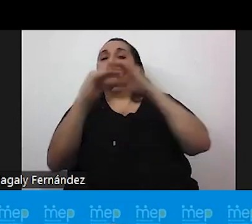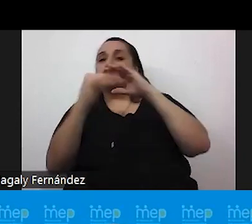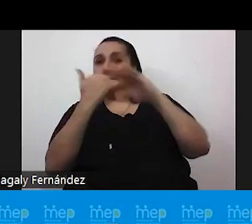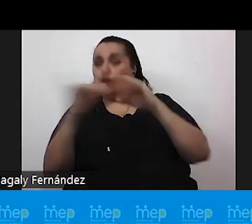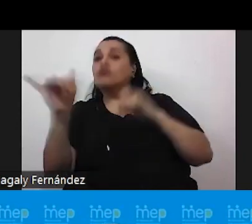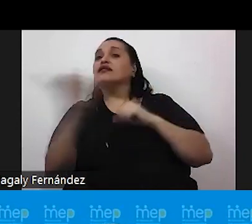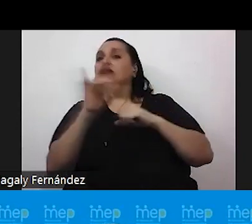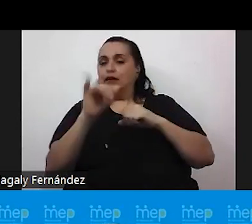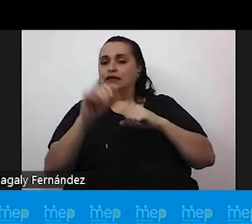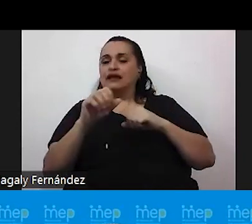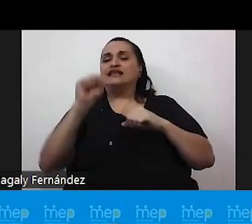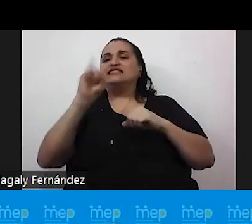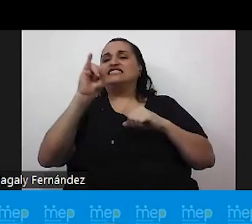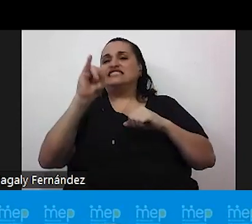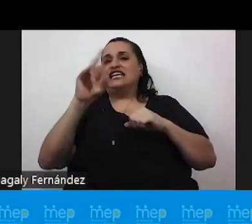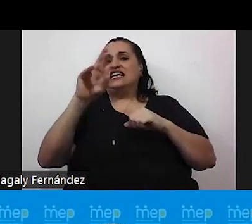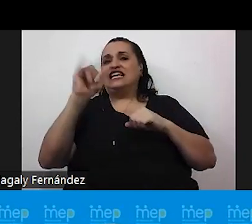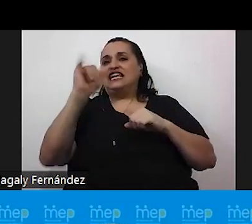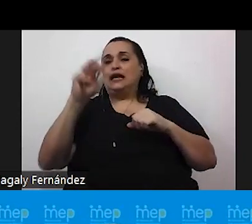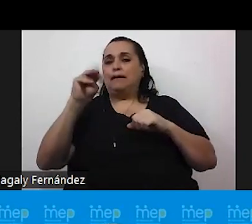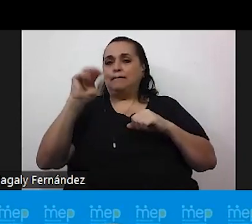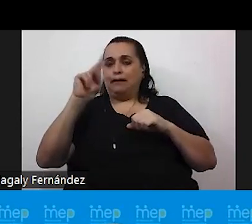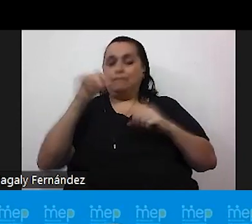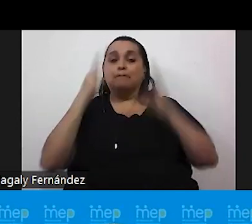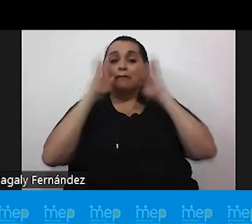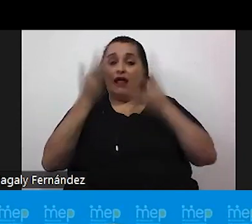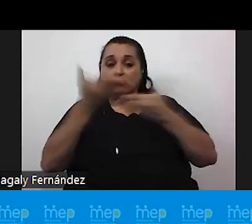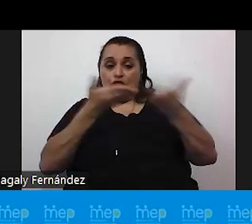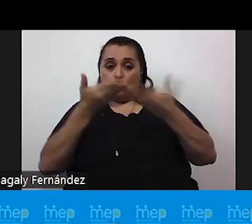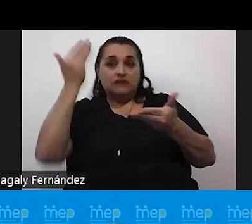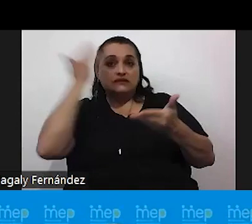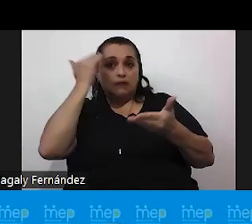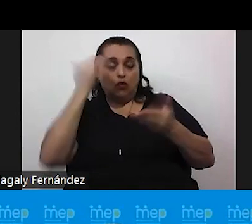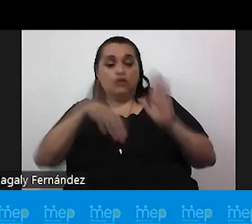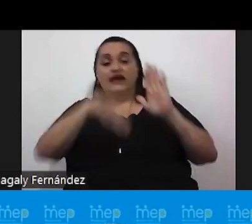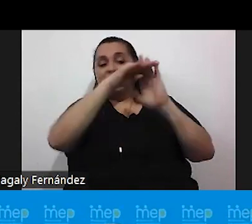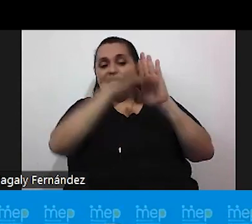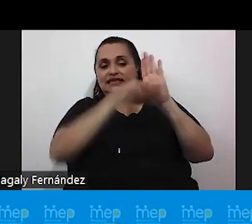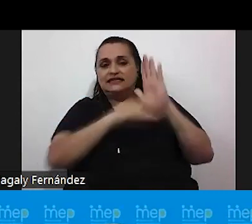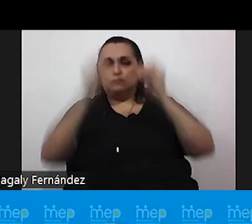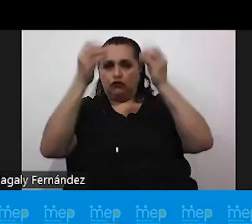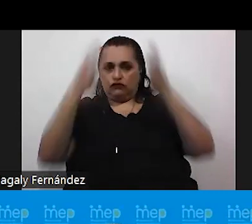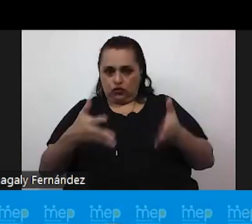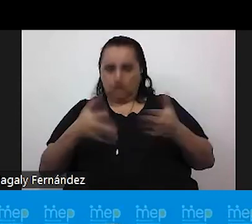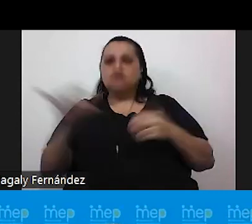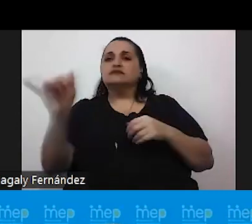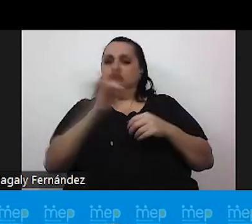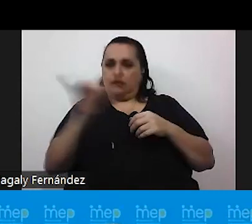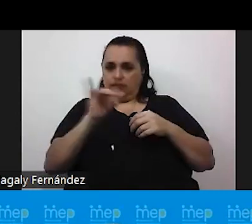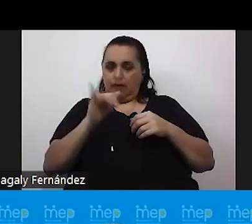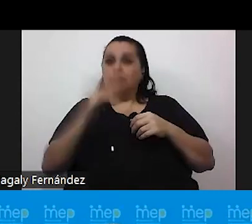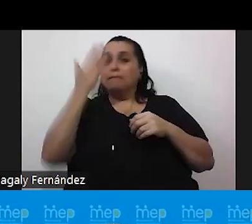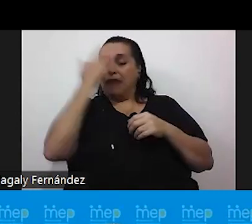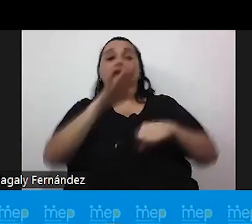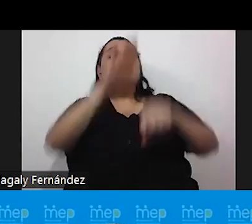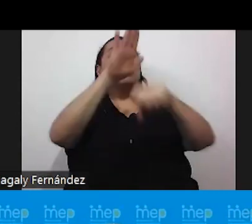la plataforma saber y las listas de los profesores para poder llamar a